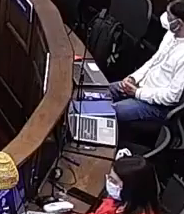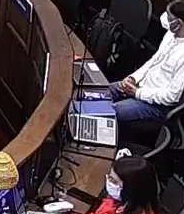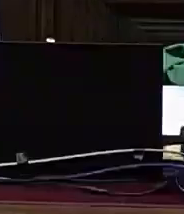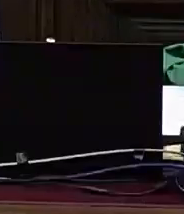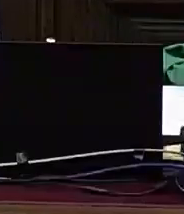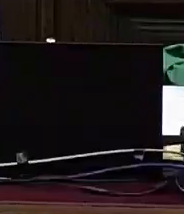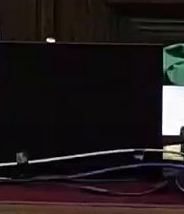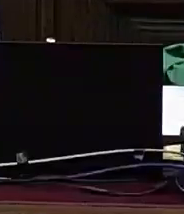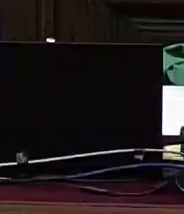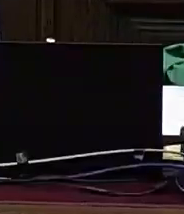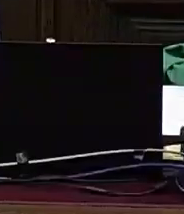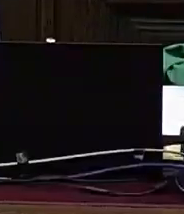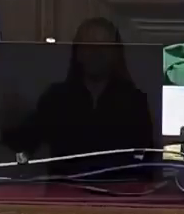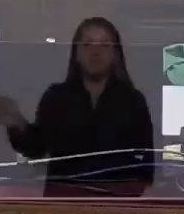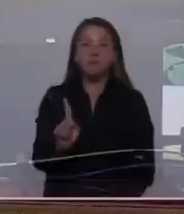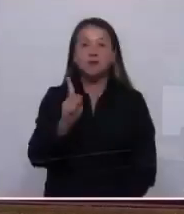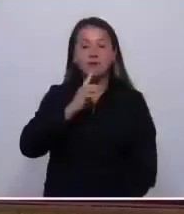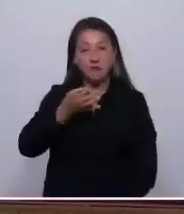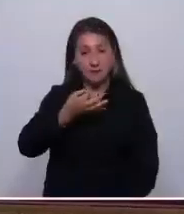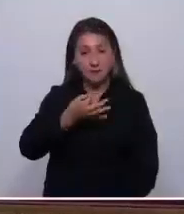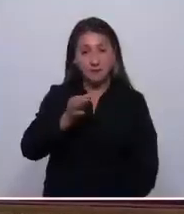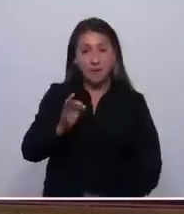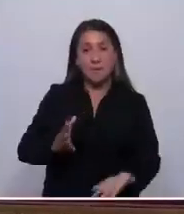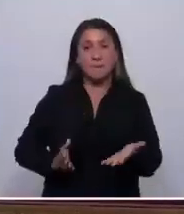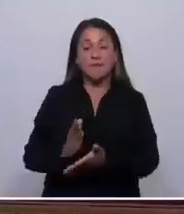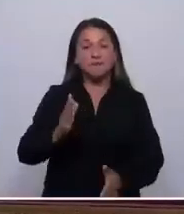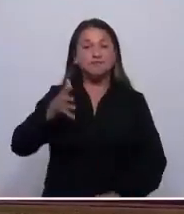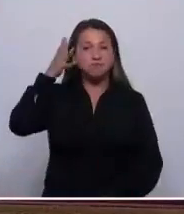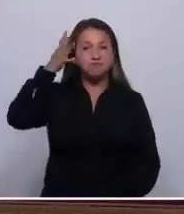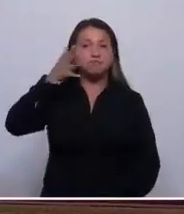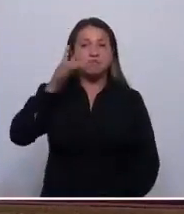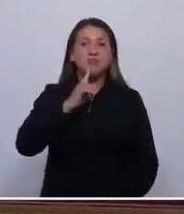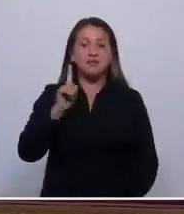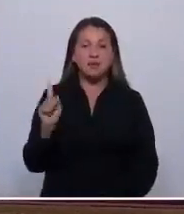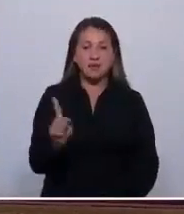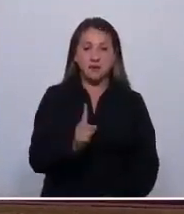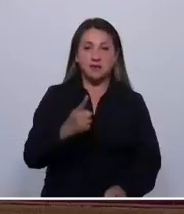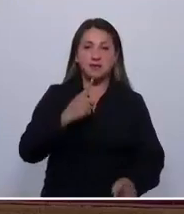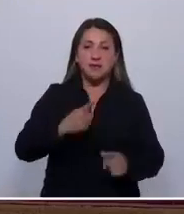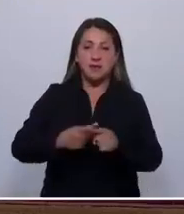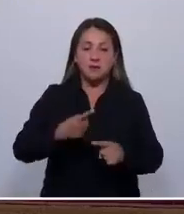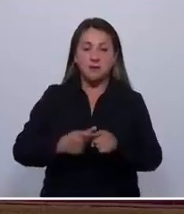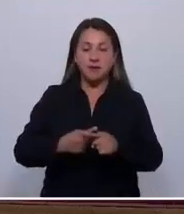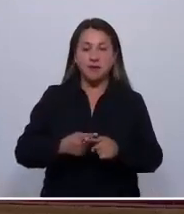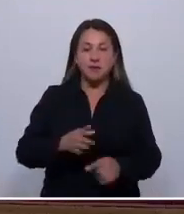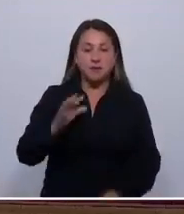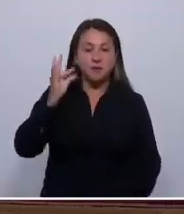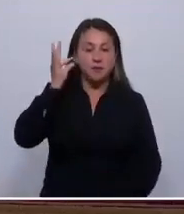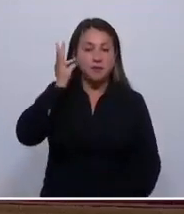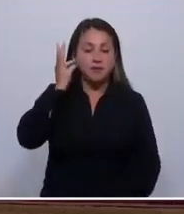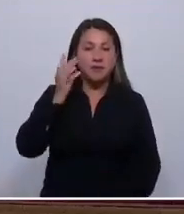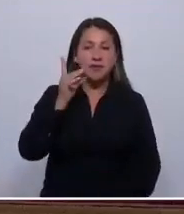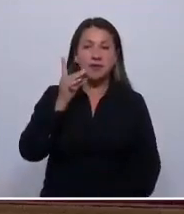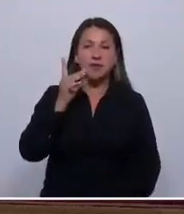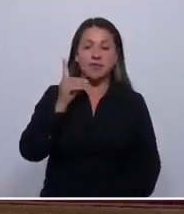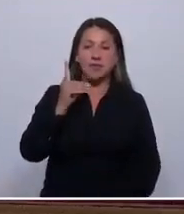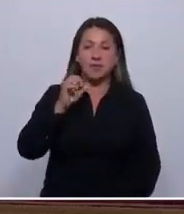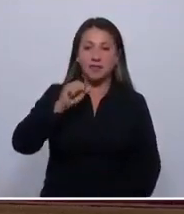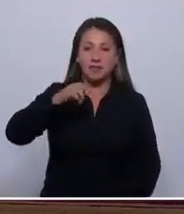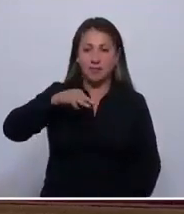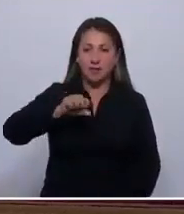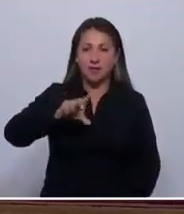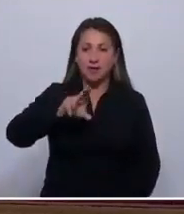La tiene la palabra para hacer su discurso de apertura, la convencional constituyente Damaris Abarca.